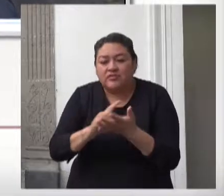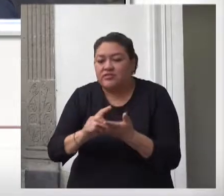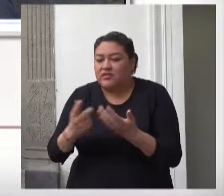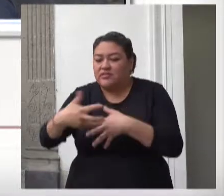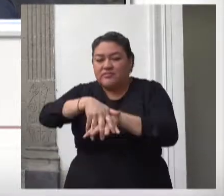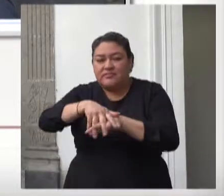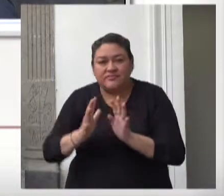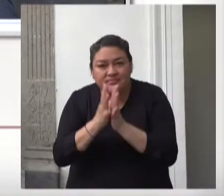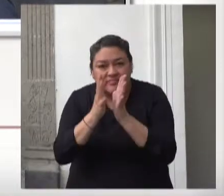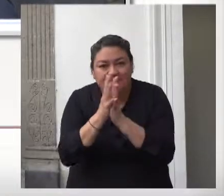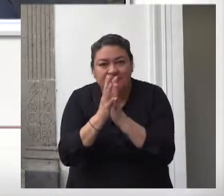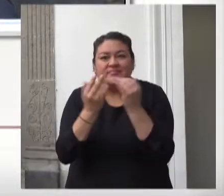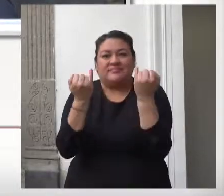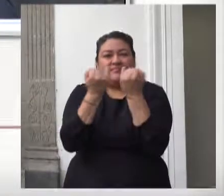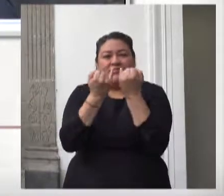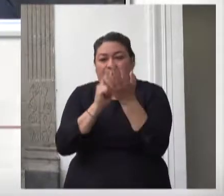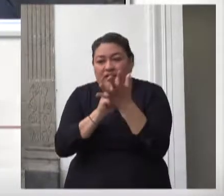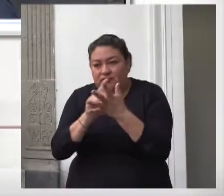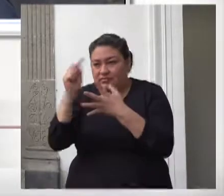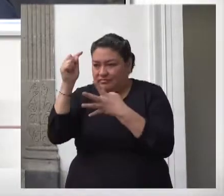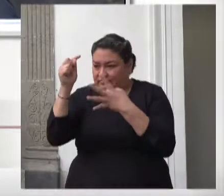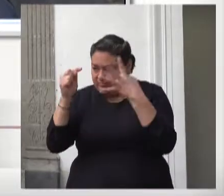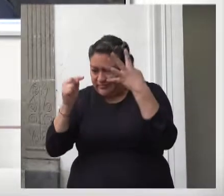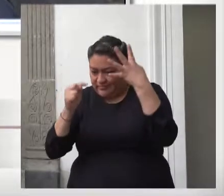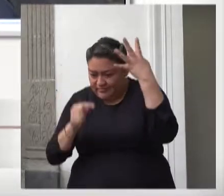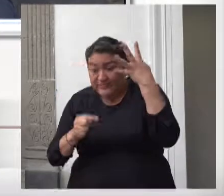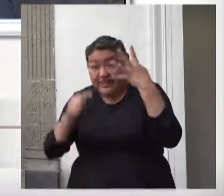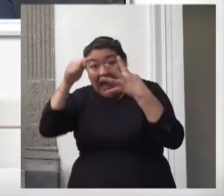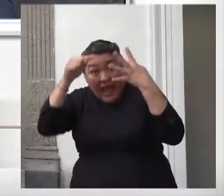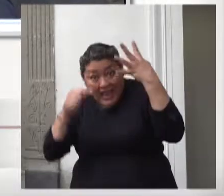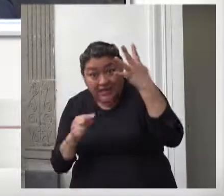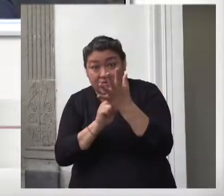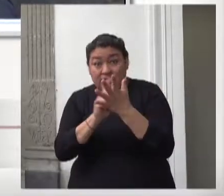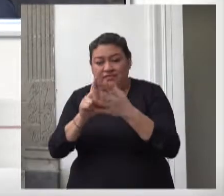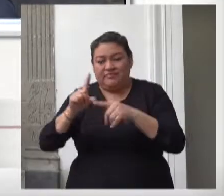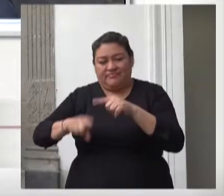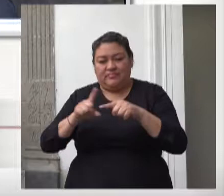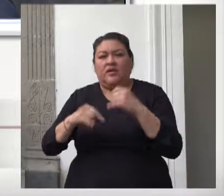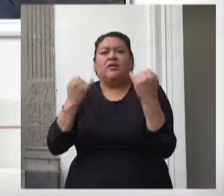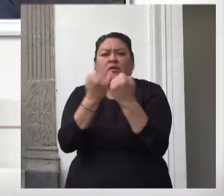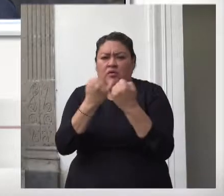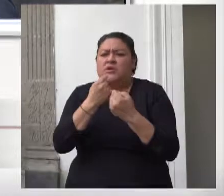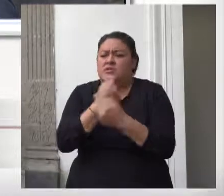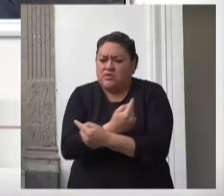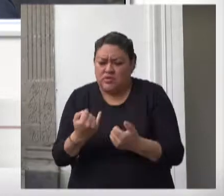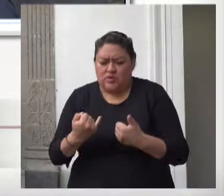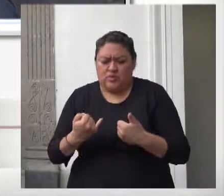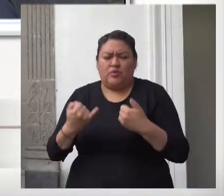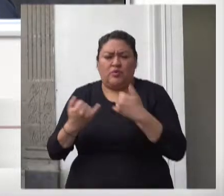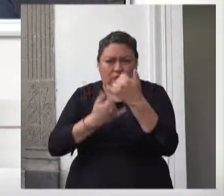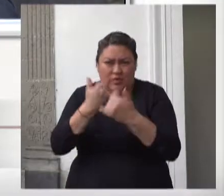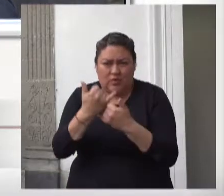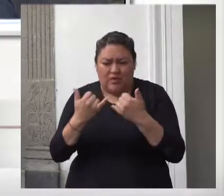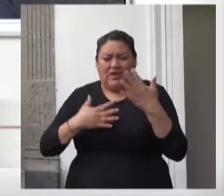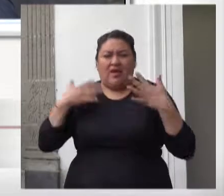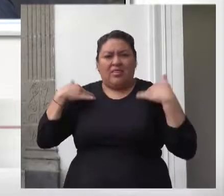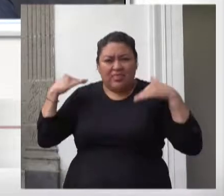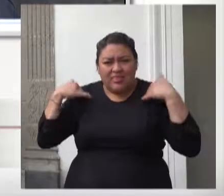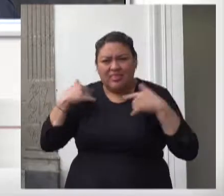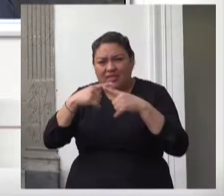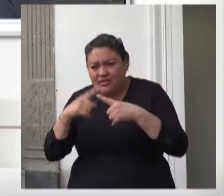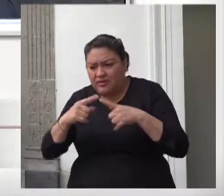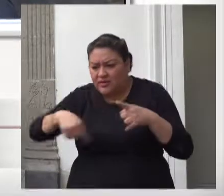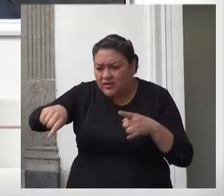participación así como al juego y esparcimiento igual preocupación lo es la